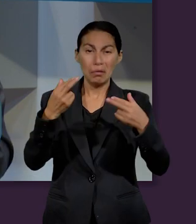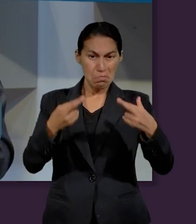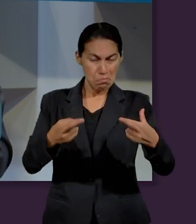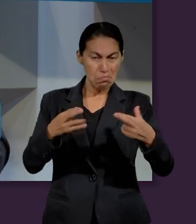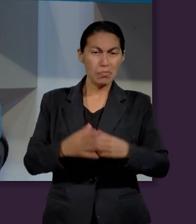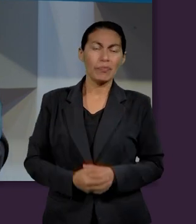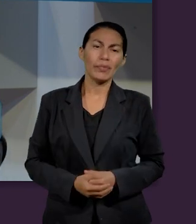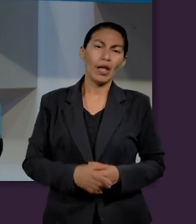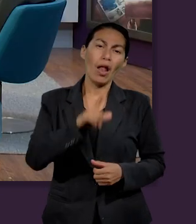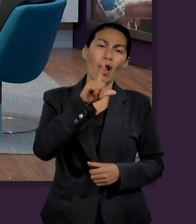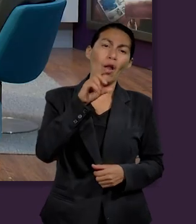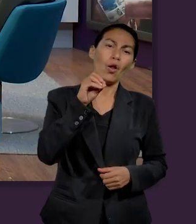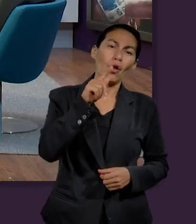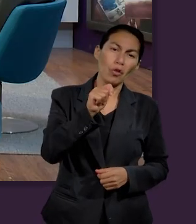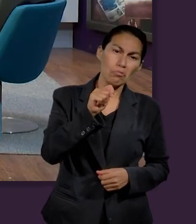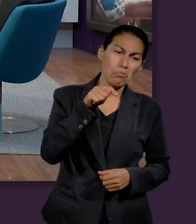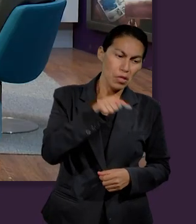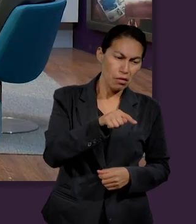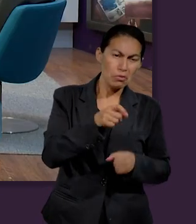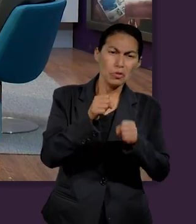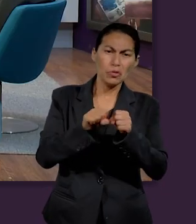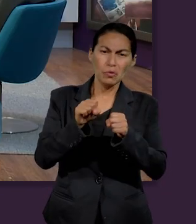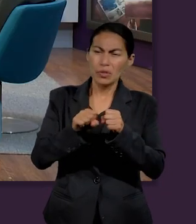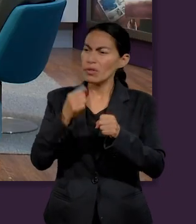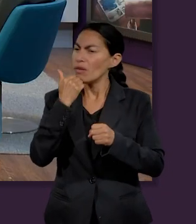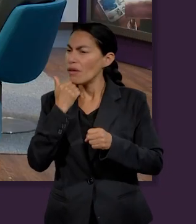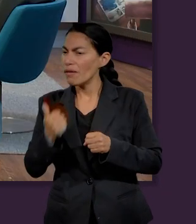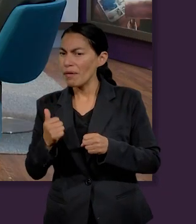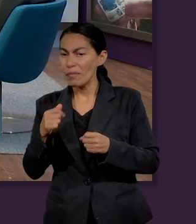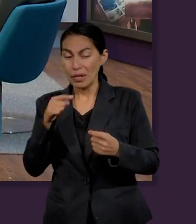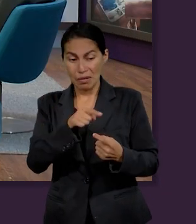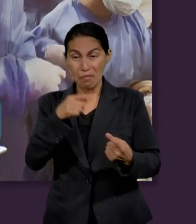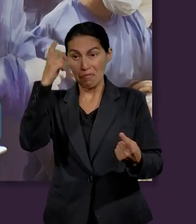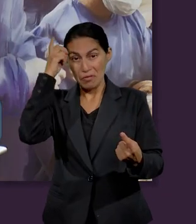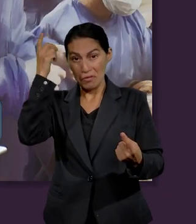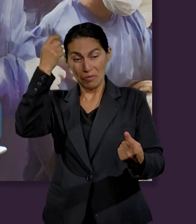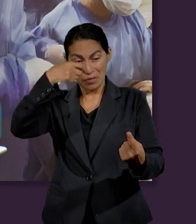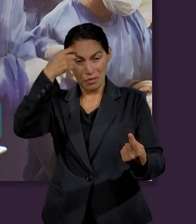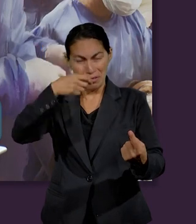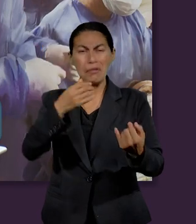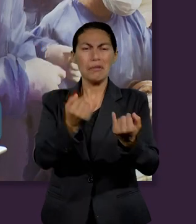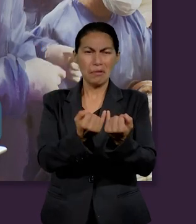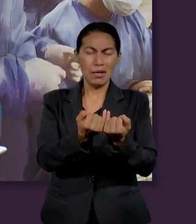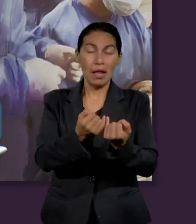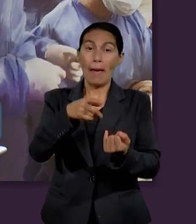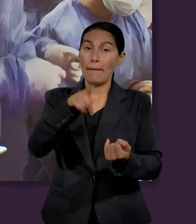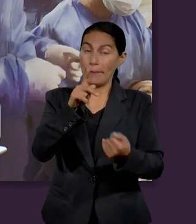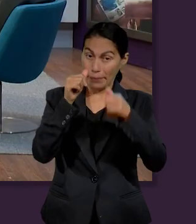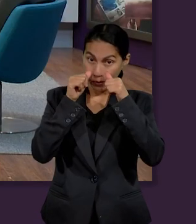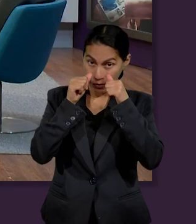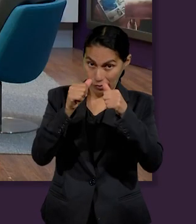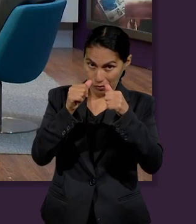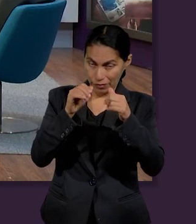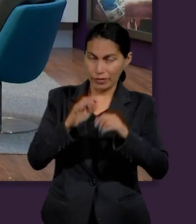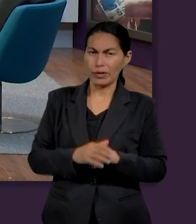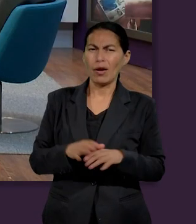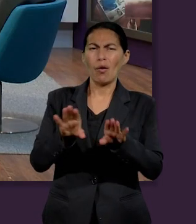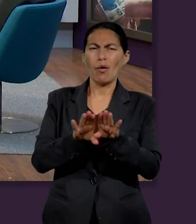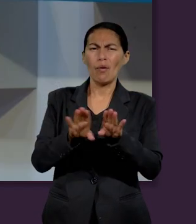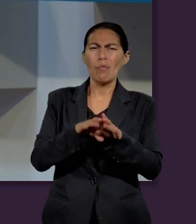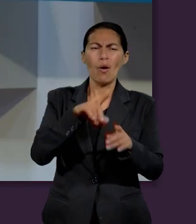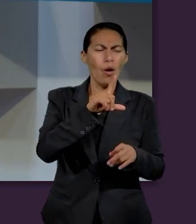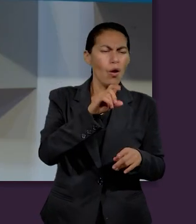Y Lot, como sobrino de Abraham, fue partícipe de estas bendiciones. Pero esta lección nos hace un llamado de advertencia